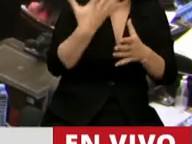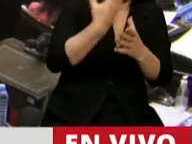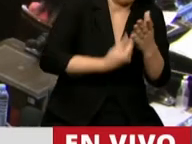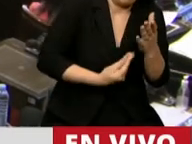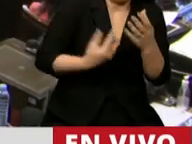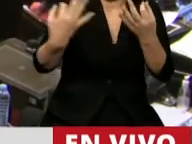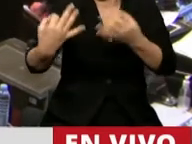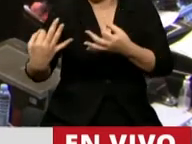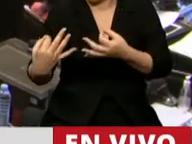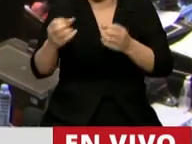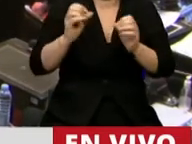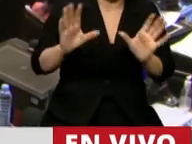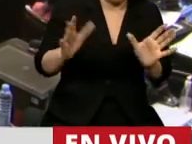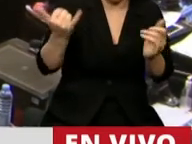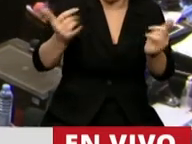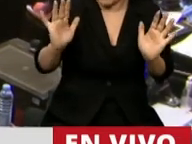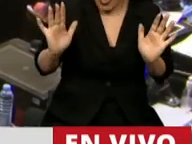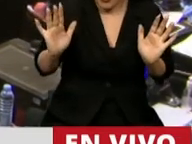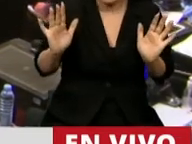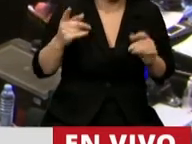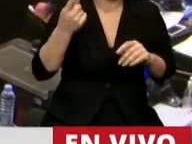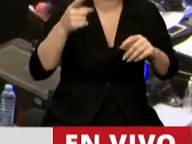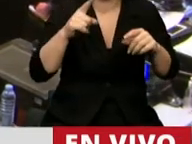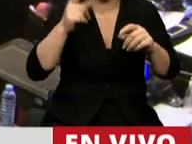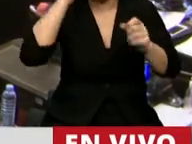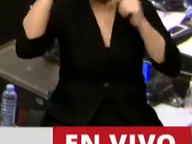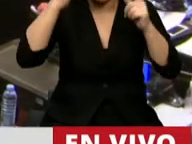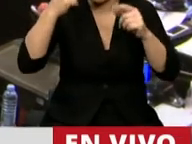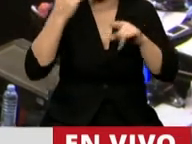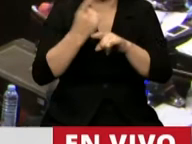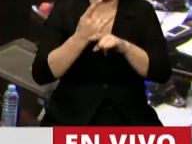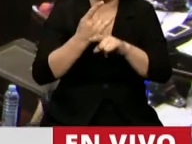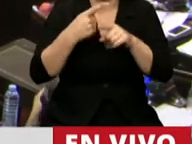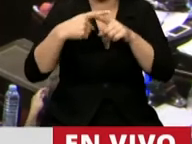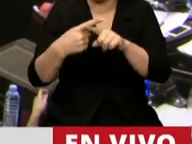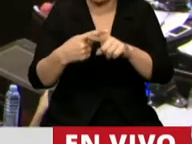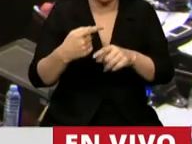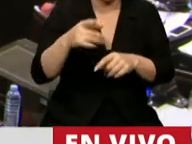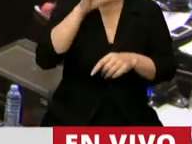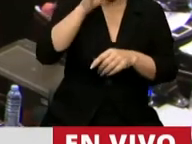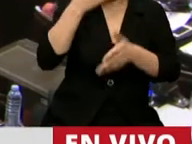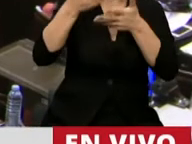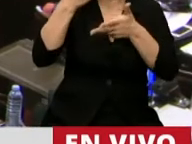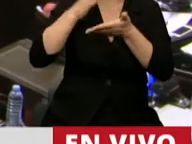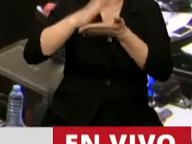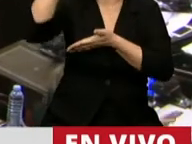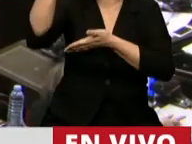aciertos, siempre he discutido ideas. Nunca me he referido a una persona.